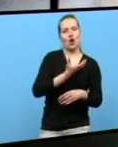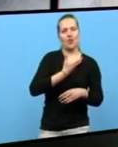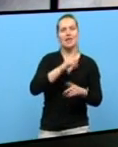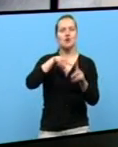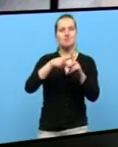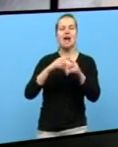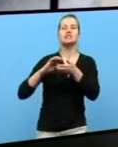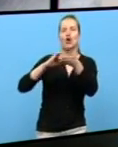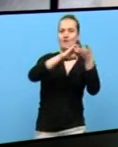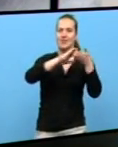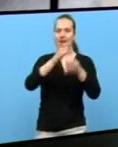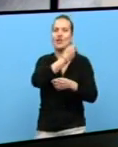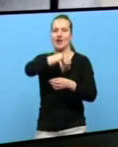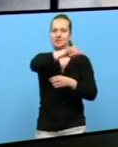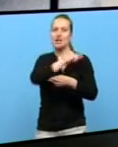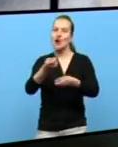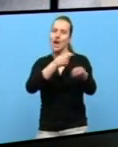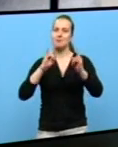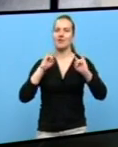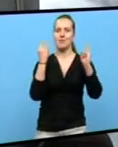Confederación Española de Comercio do Moble